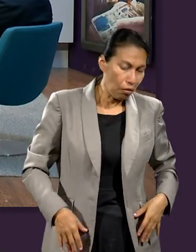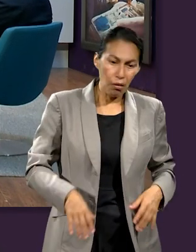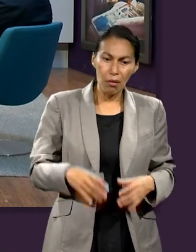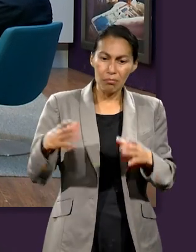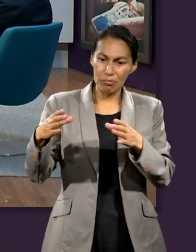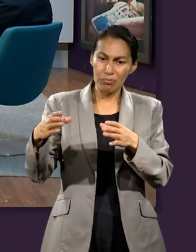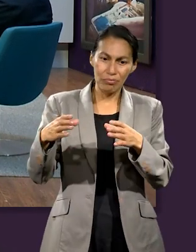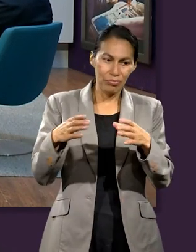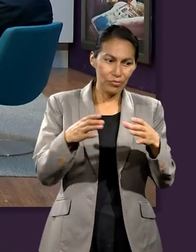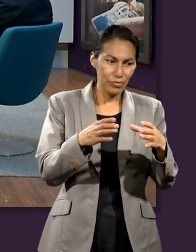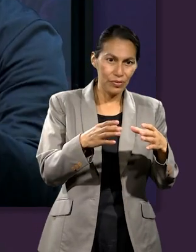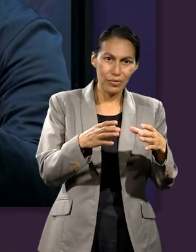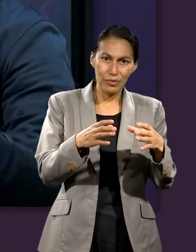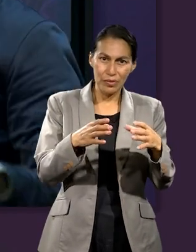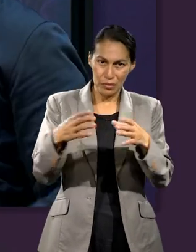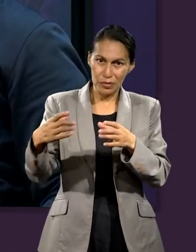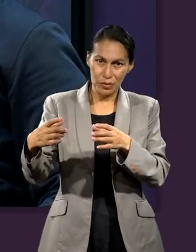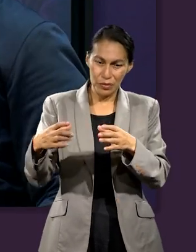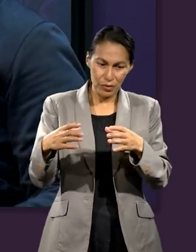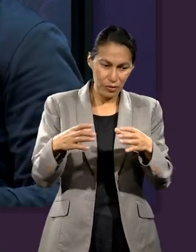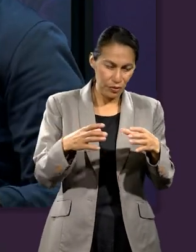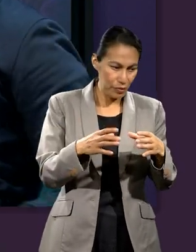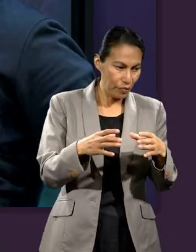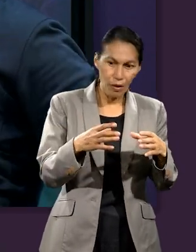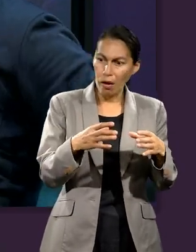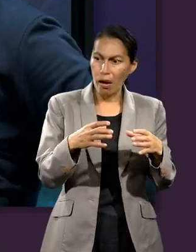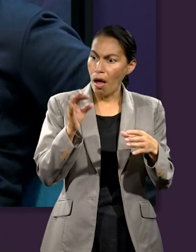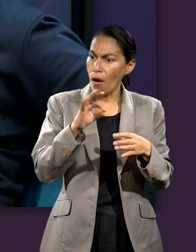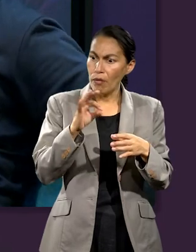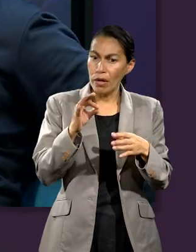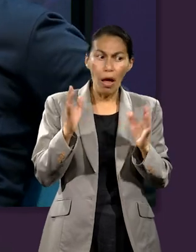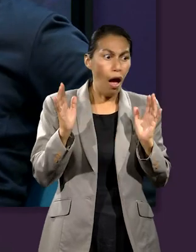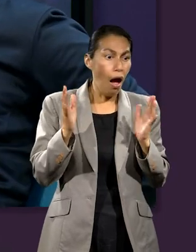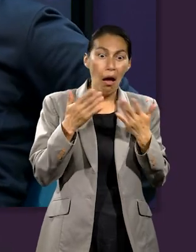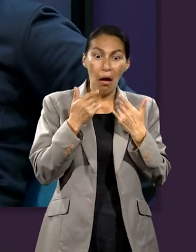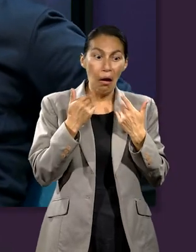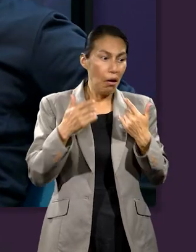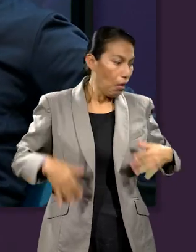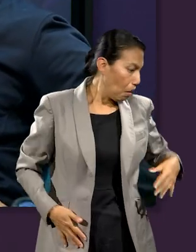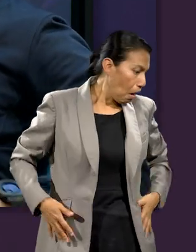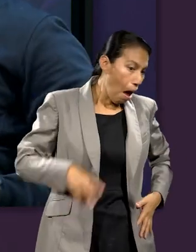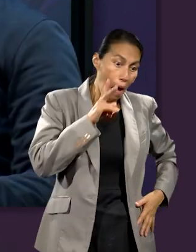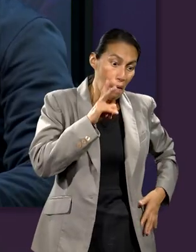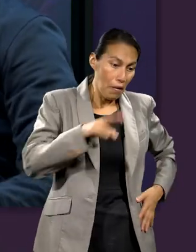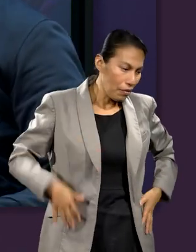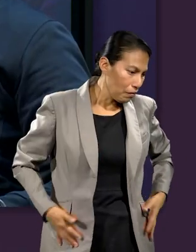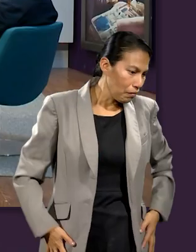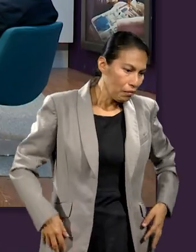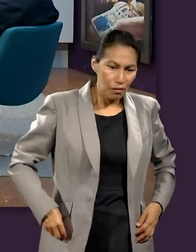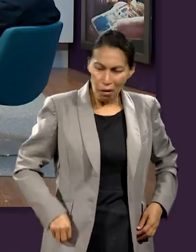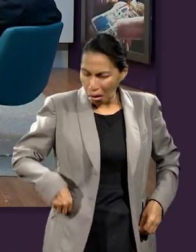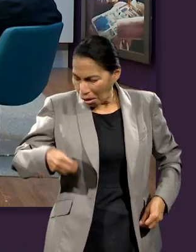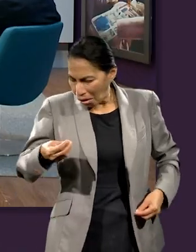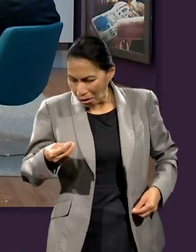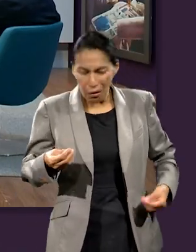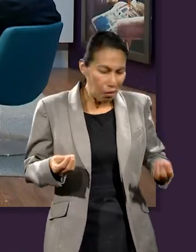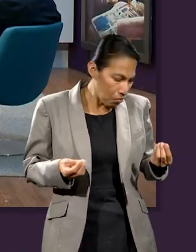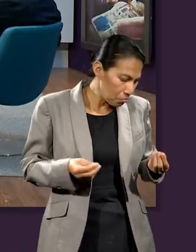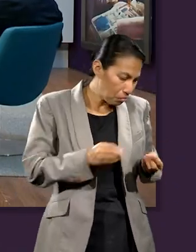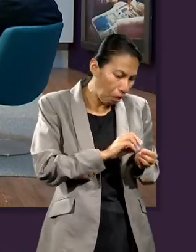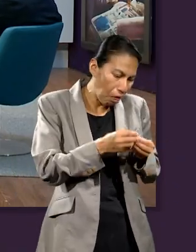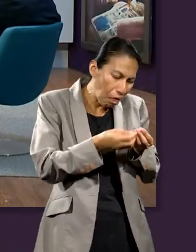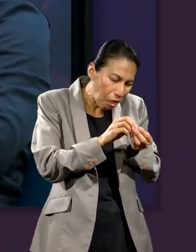la charola de las ofrendas y los diezmos, y, híjole, ¿cuánto traigo aquí? Y sacamos la moneda, el billete